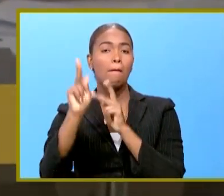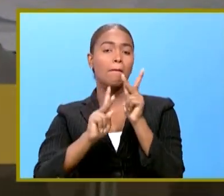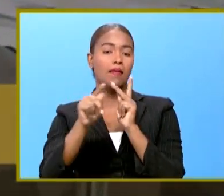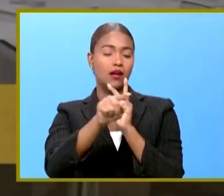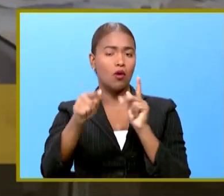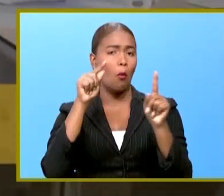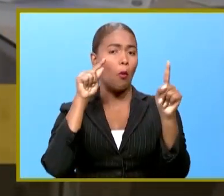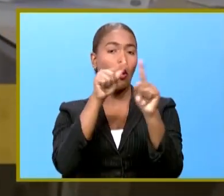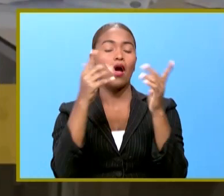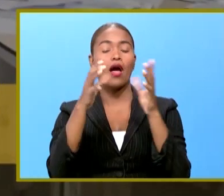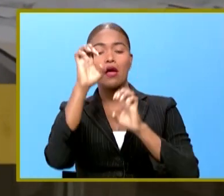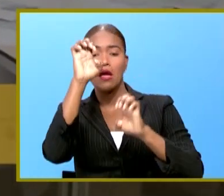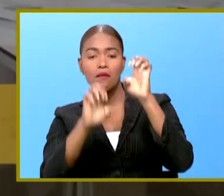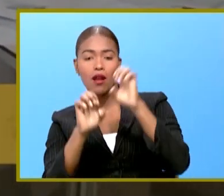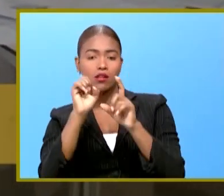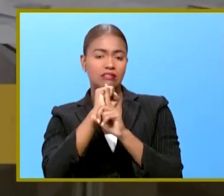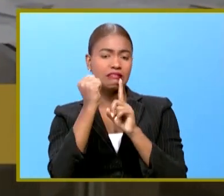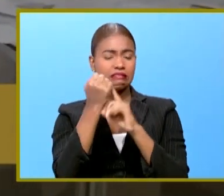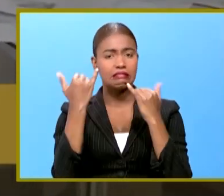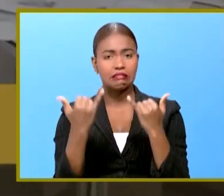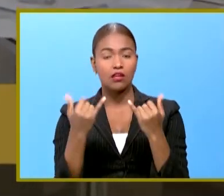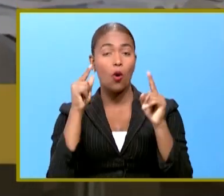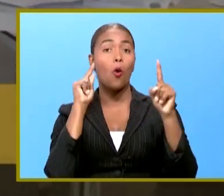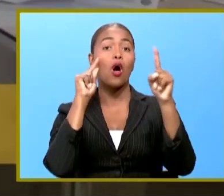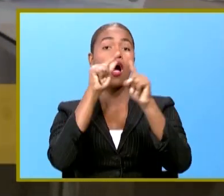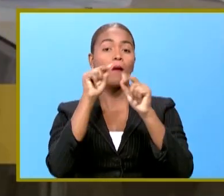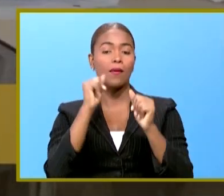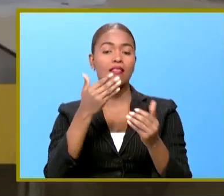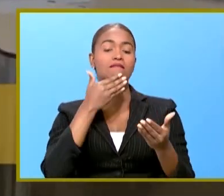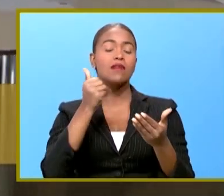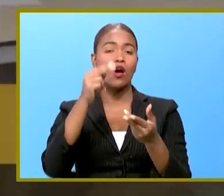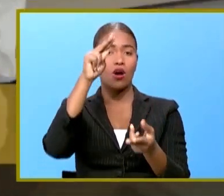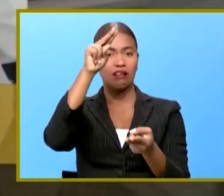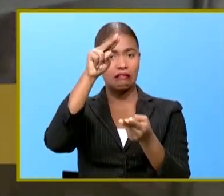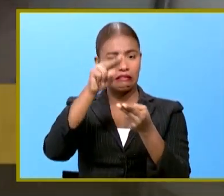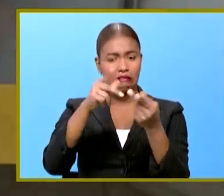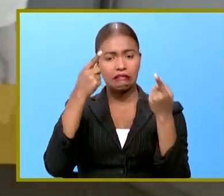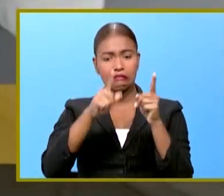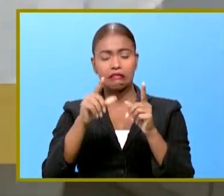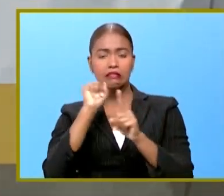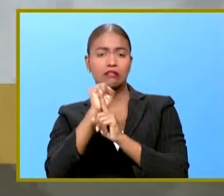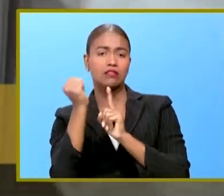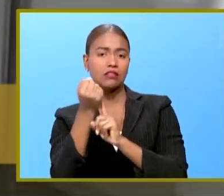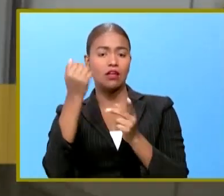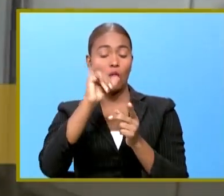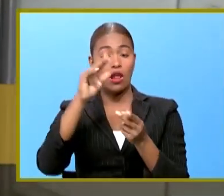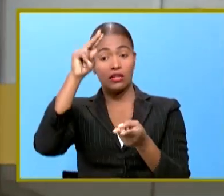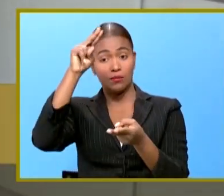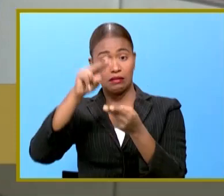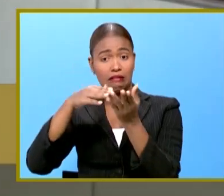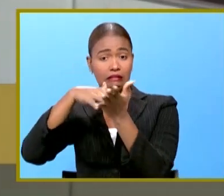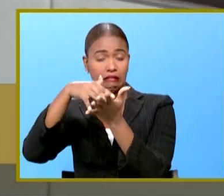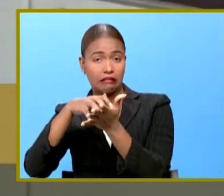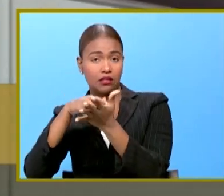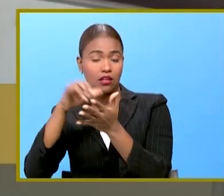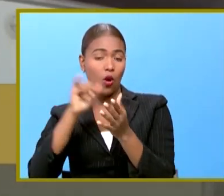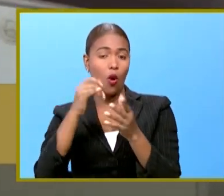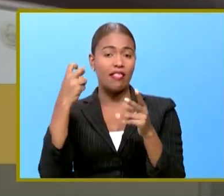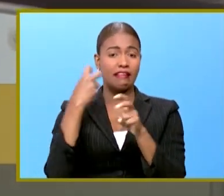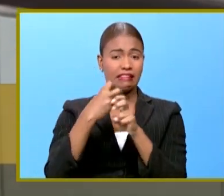objetivo de evaluar la situación con miras a optimizar las condiciones disminuir debilidades y